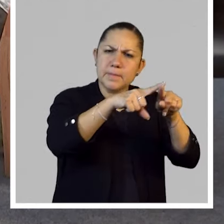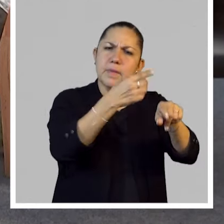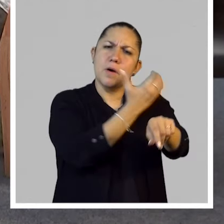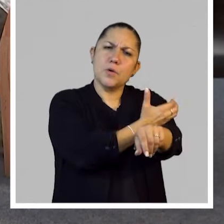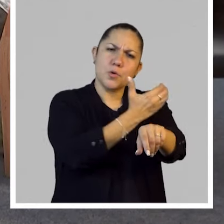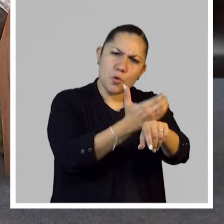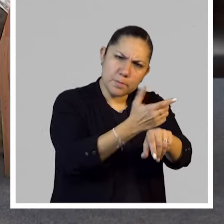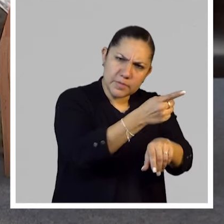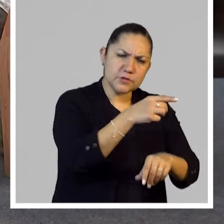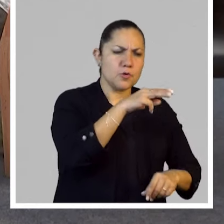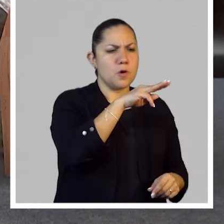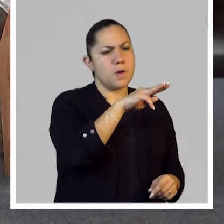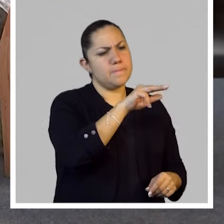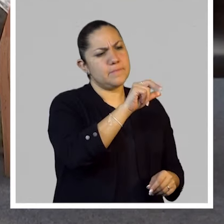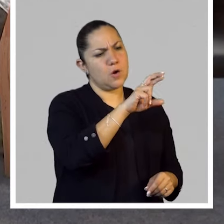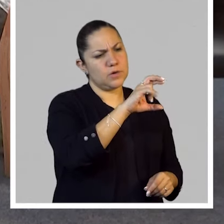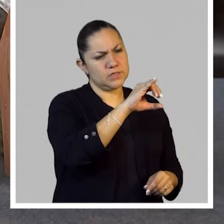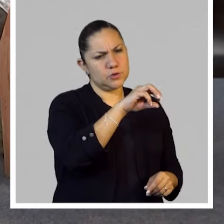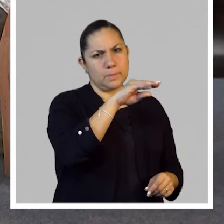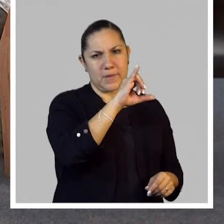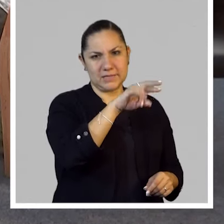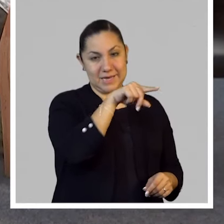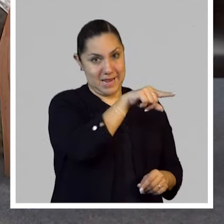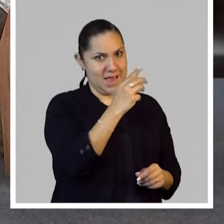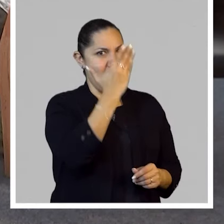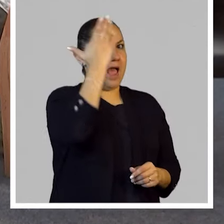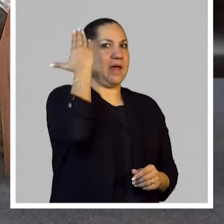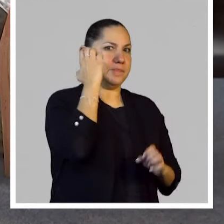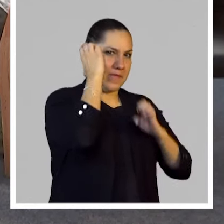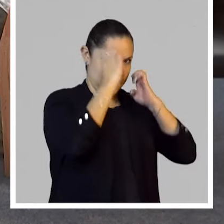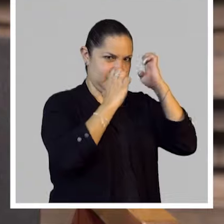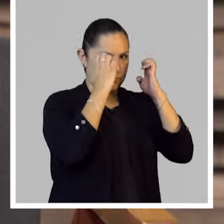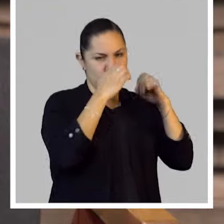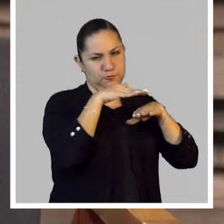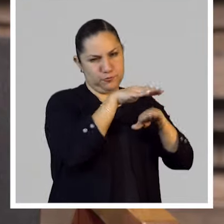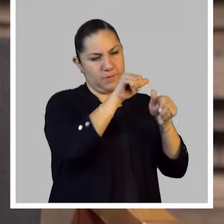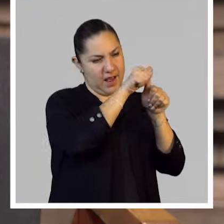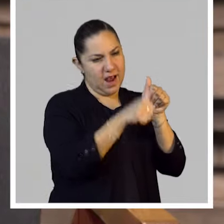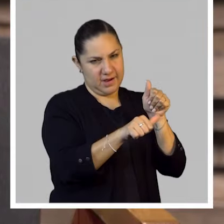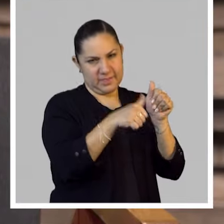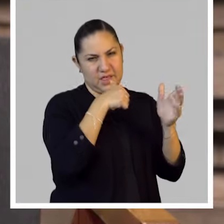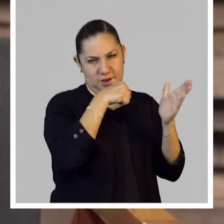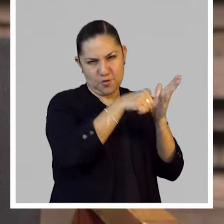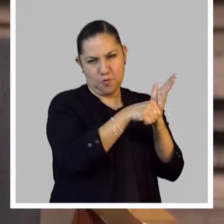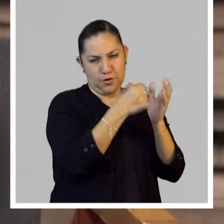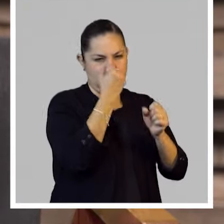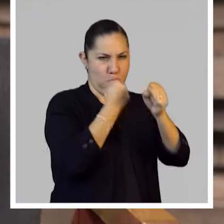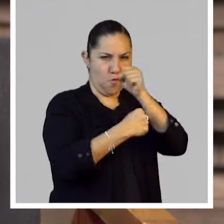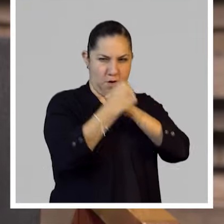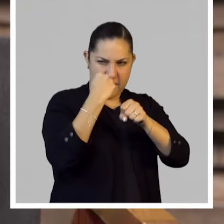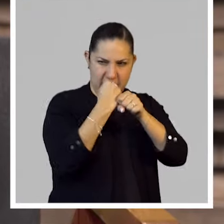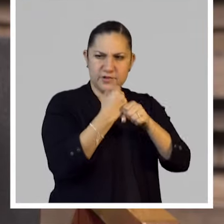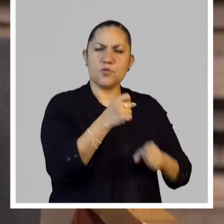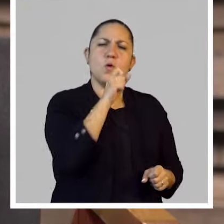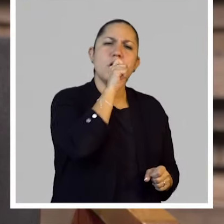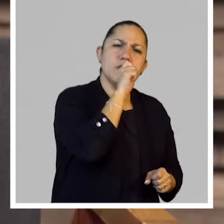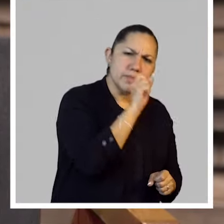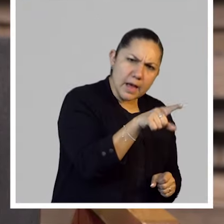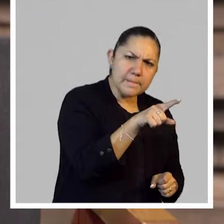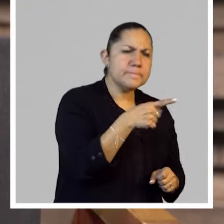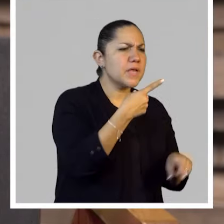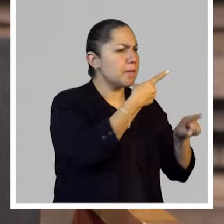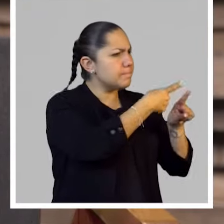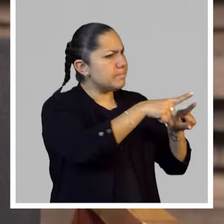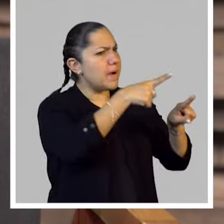como Mauricio Marcín, que curó una exposición de arte correo hace unos años y otras personas muy importantes en esto, ¿no? Al final esto también